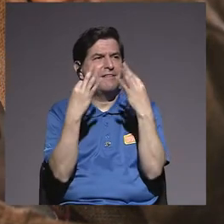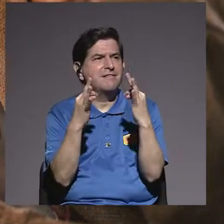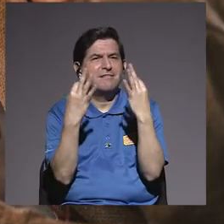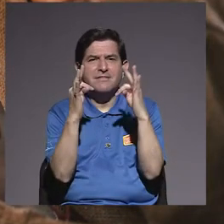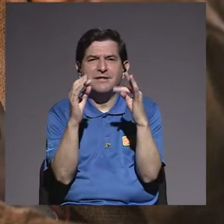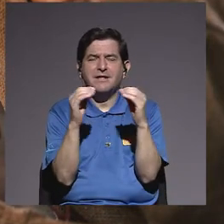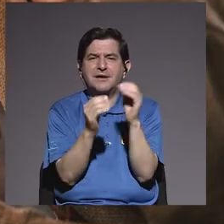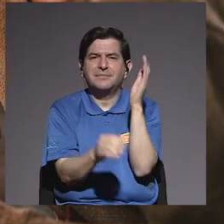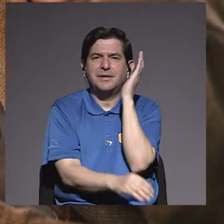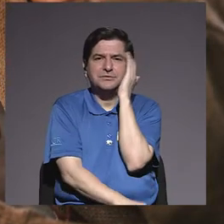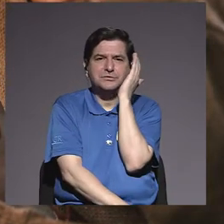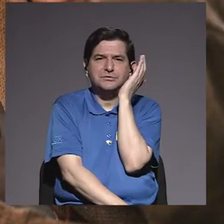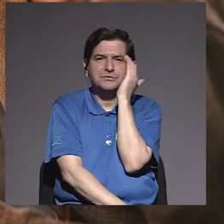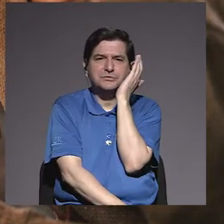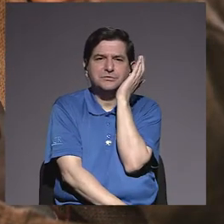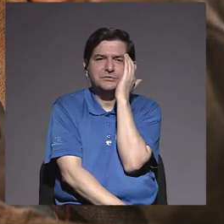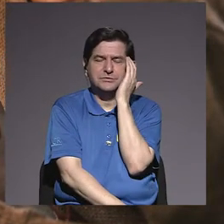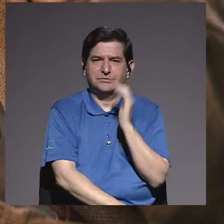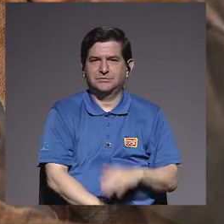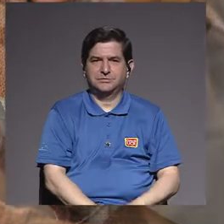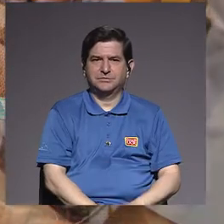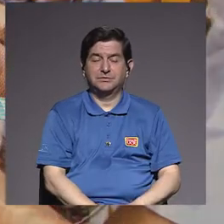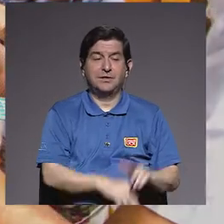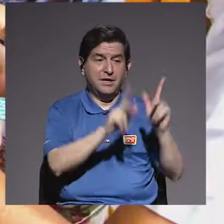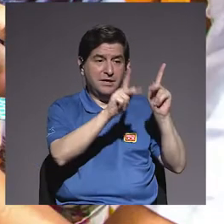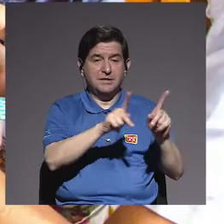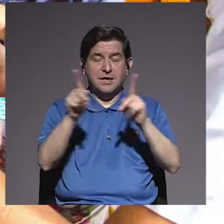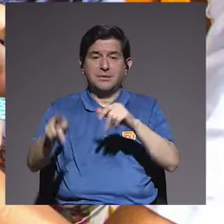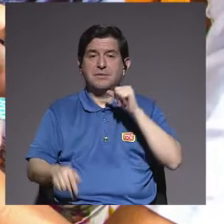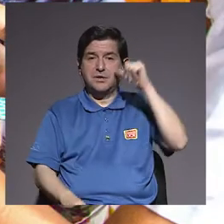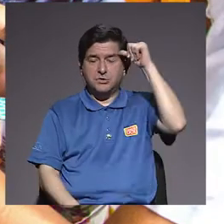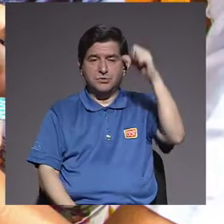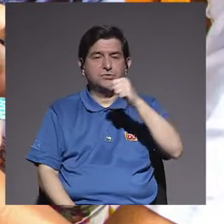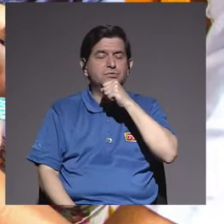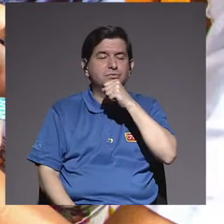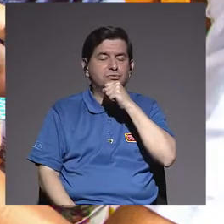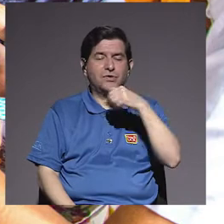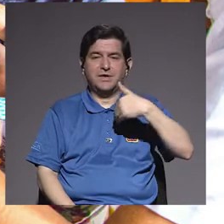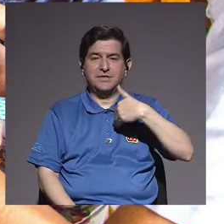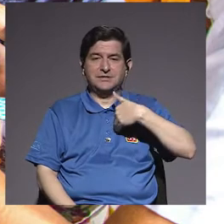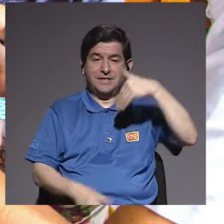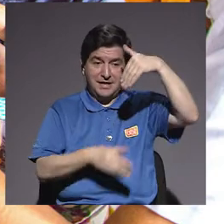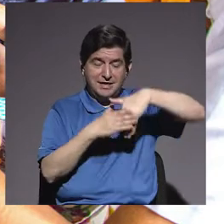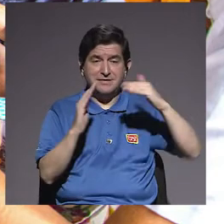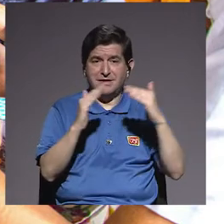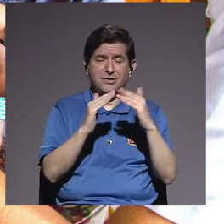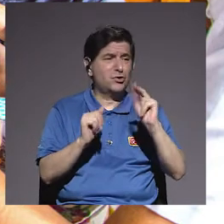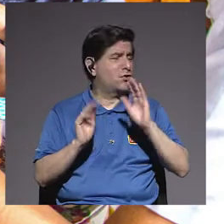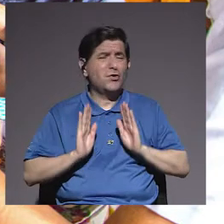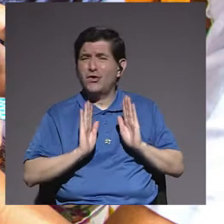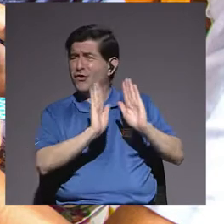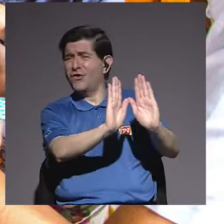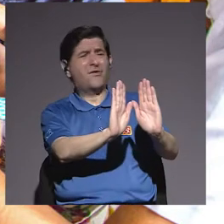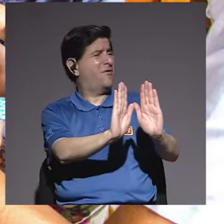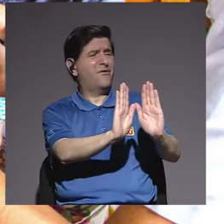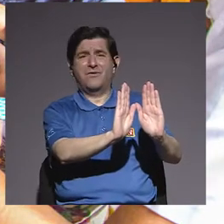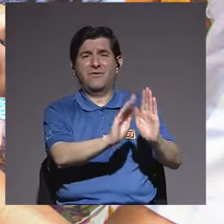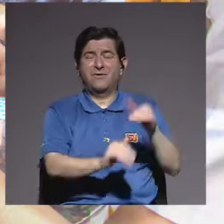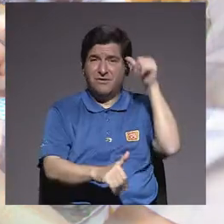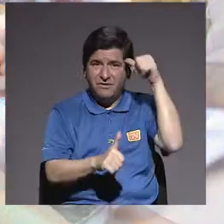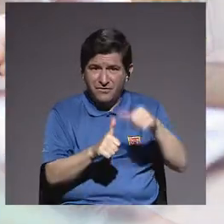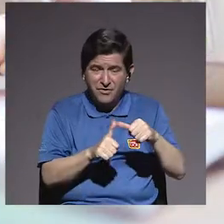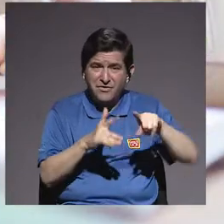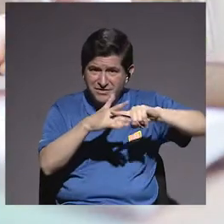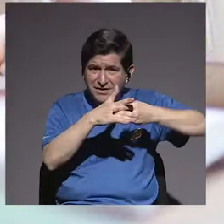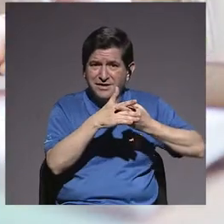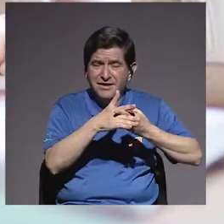de ser un poquito más conscientes, ¿verdad?, de las personas adultas mayores que tienen en casa, para no relegarlas, porque como hablábamos al principio,